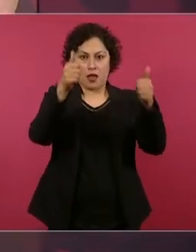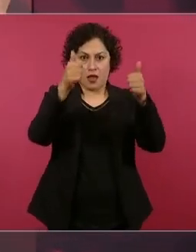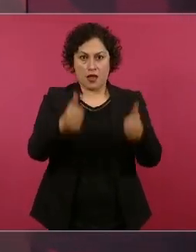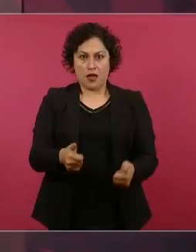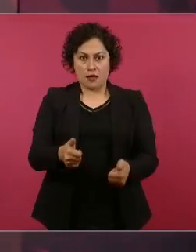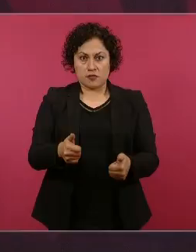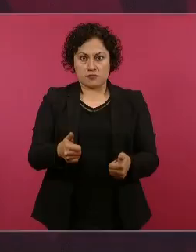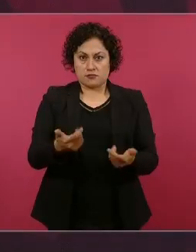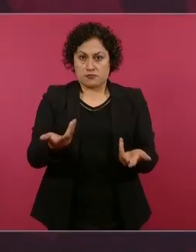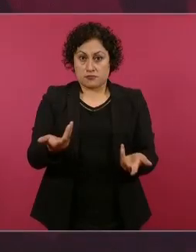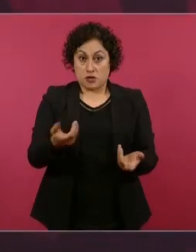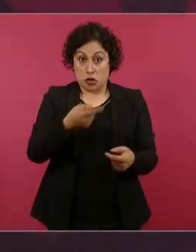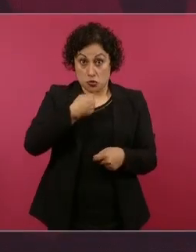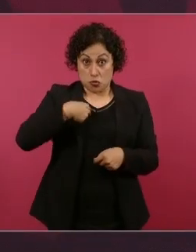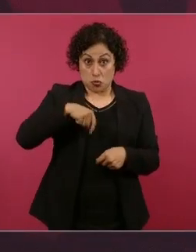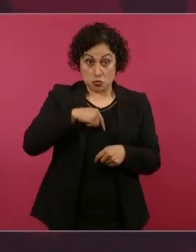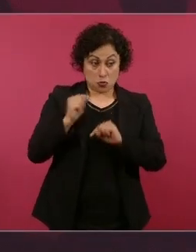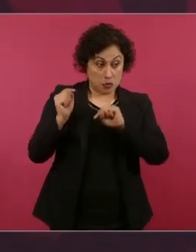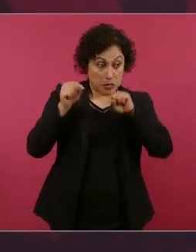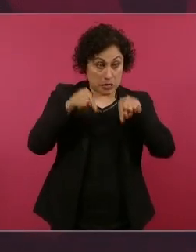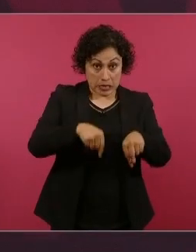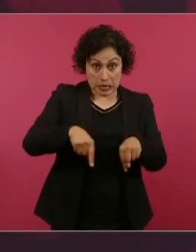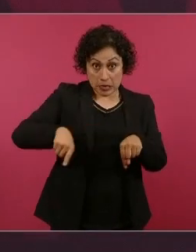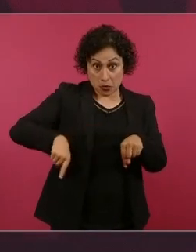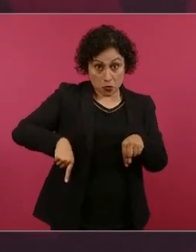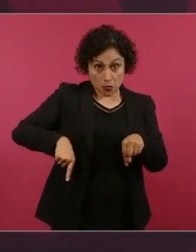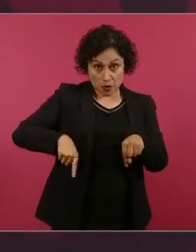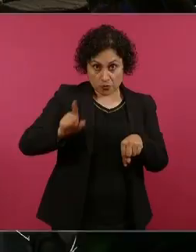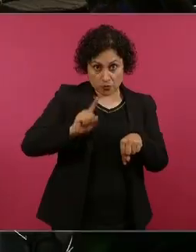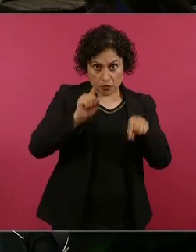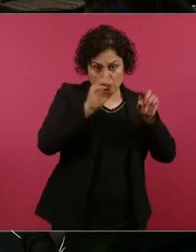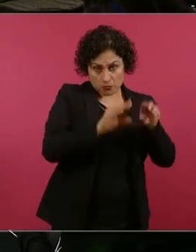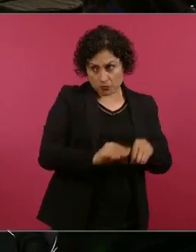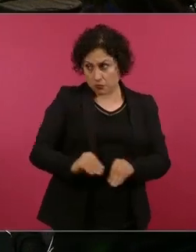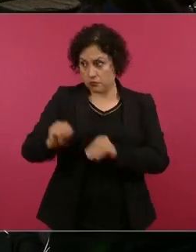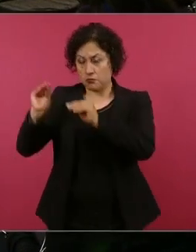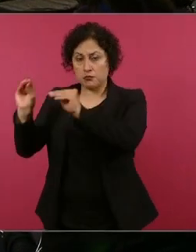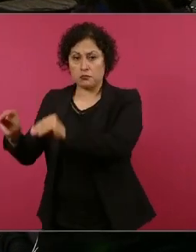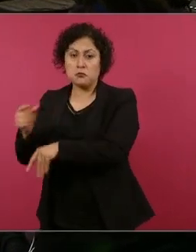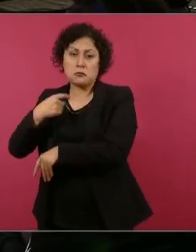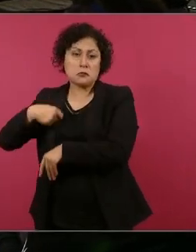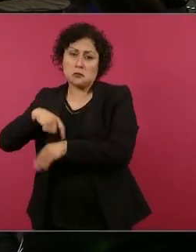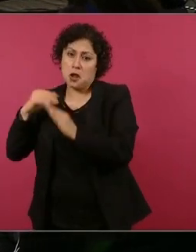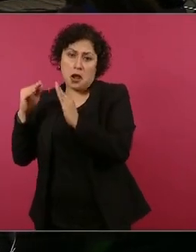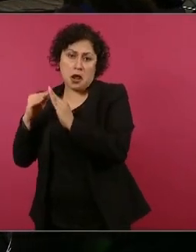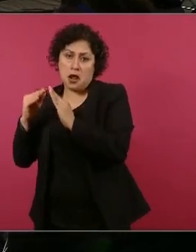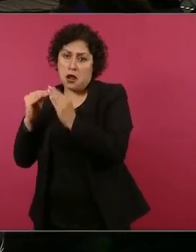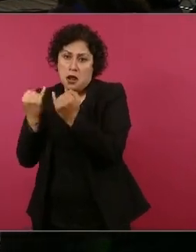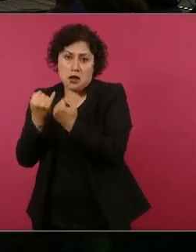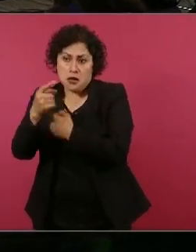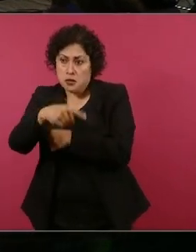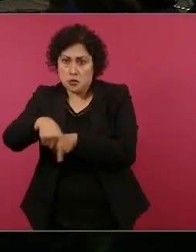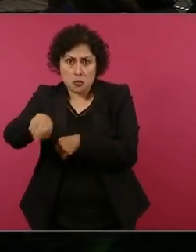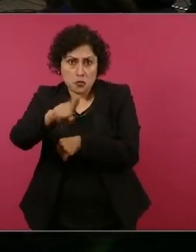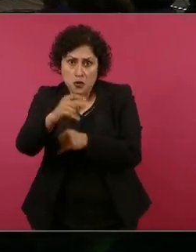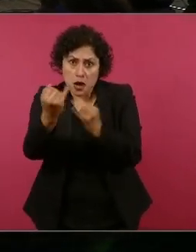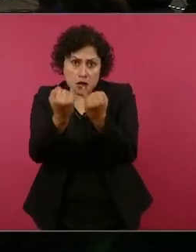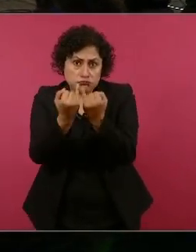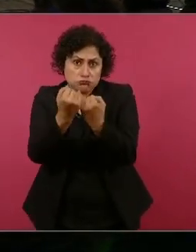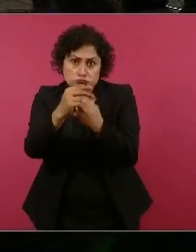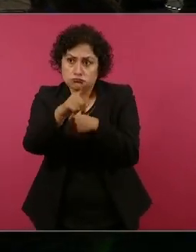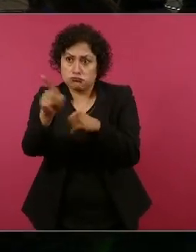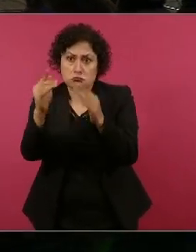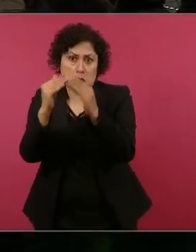casas, igual que ellos, ¿dónde se van a quedar? En sus